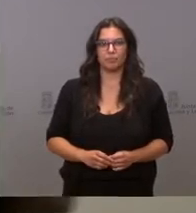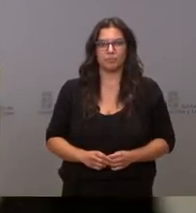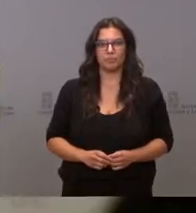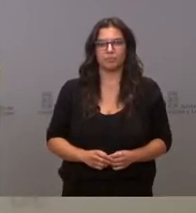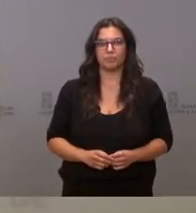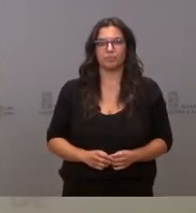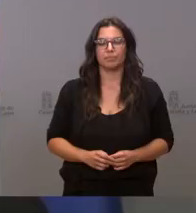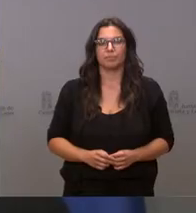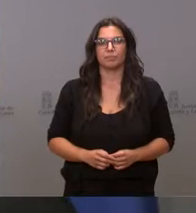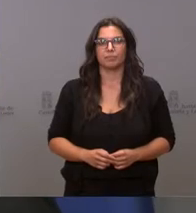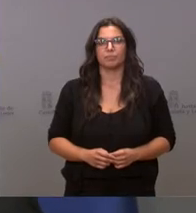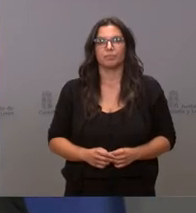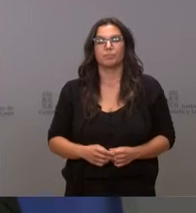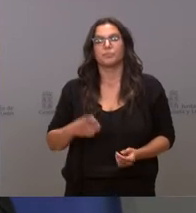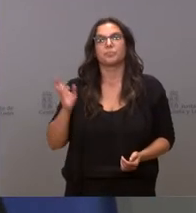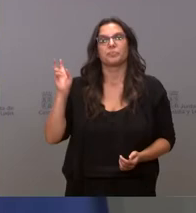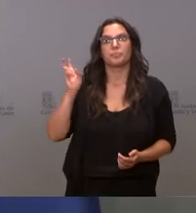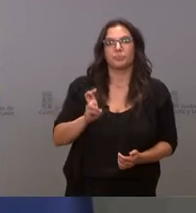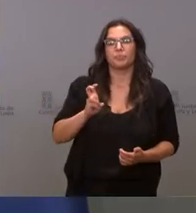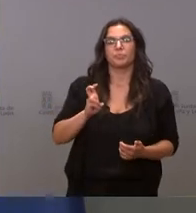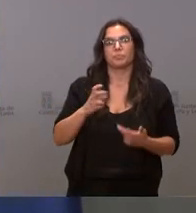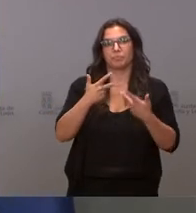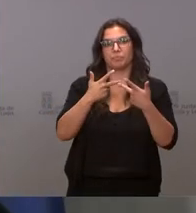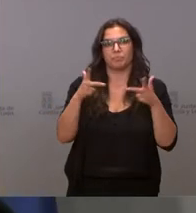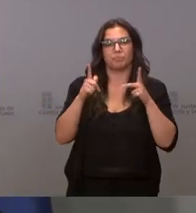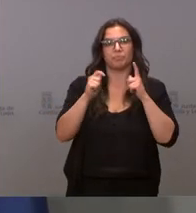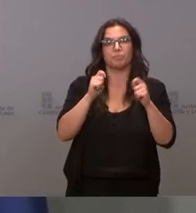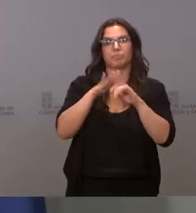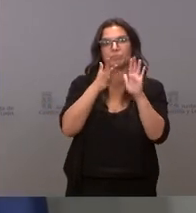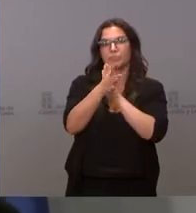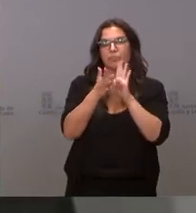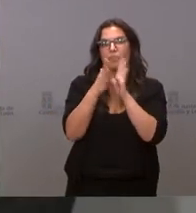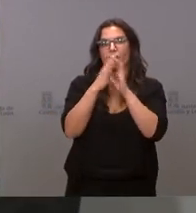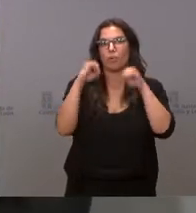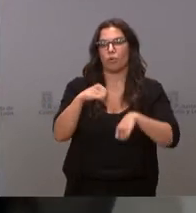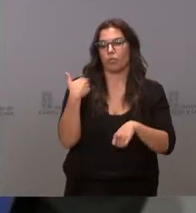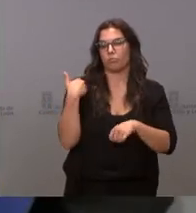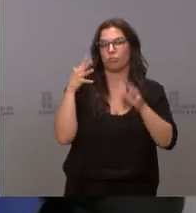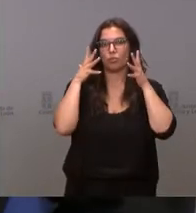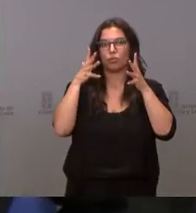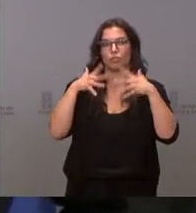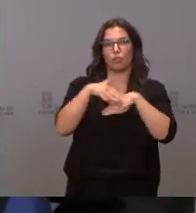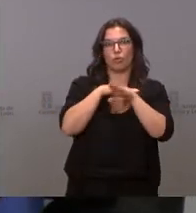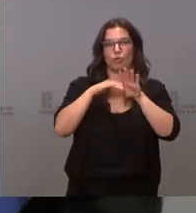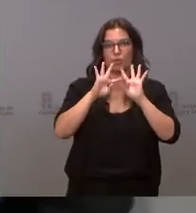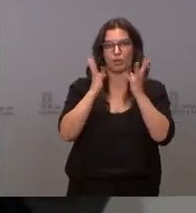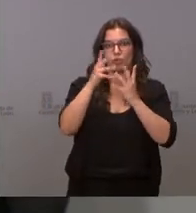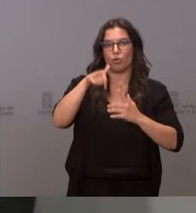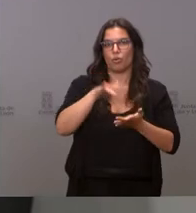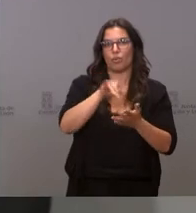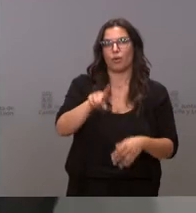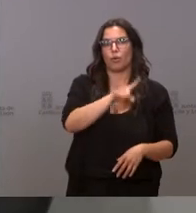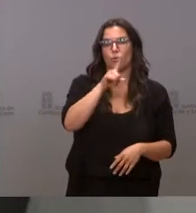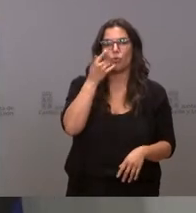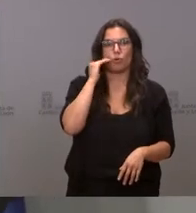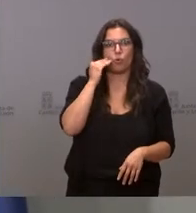Comparecemos para dar cuenta de los acuerdos del Consejo de Gobierno del día de hoy, 1 de julio, así como